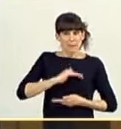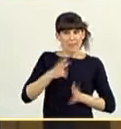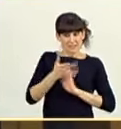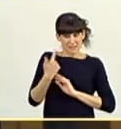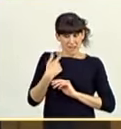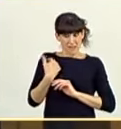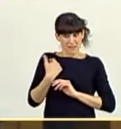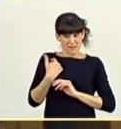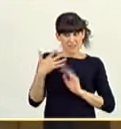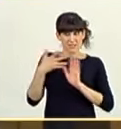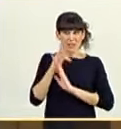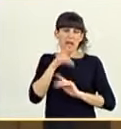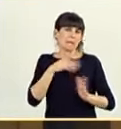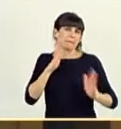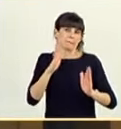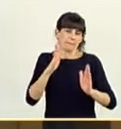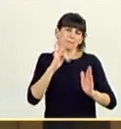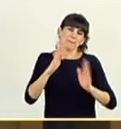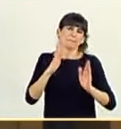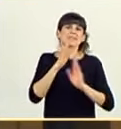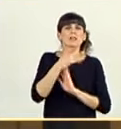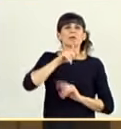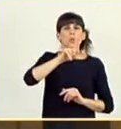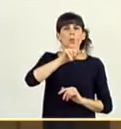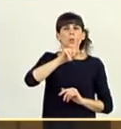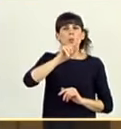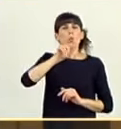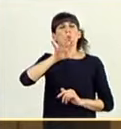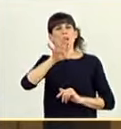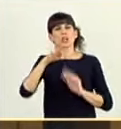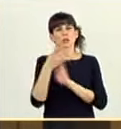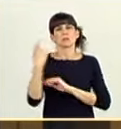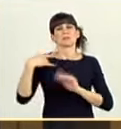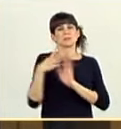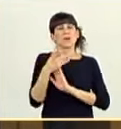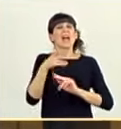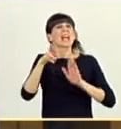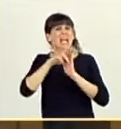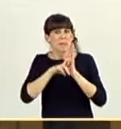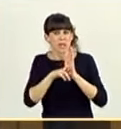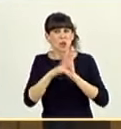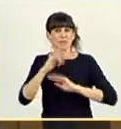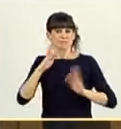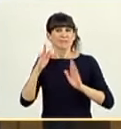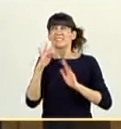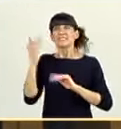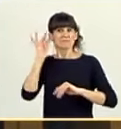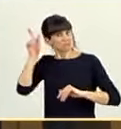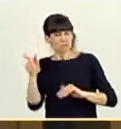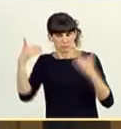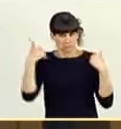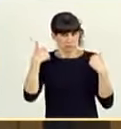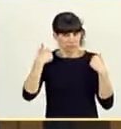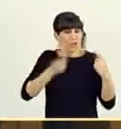transitoria 1-4 del reglamento de estantería. Está ella personalmente regularizando